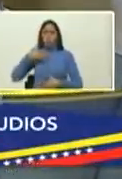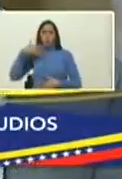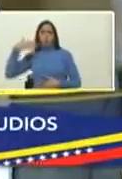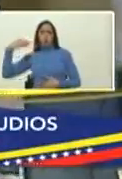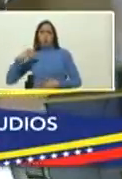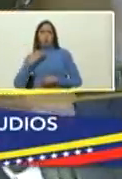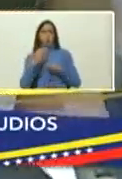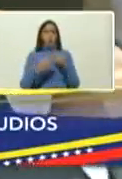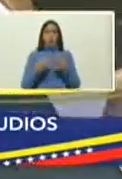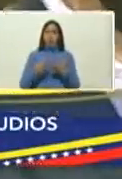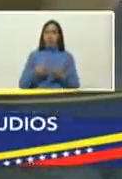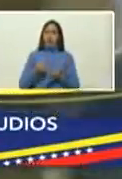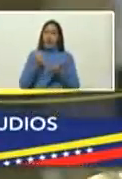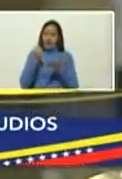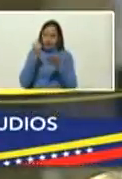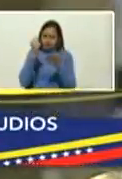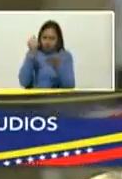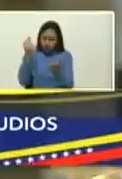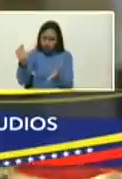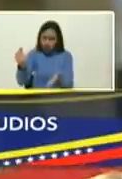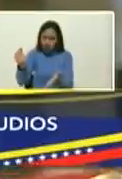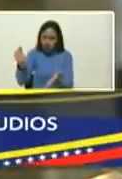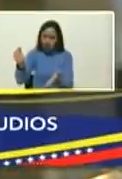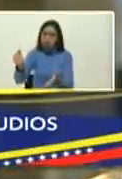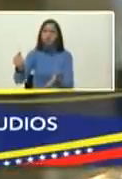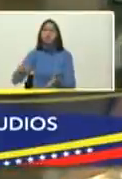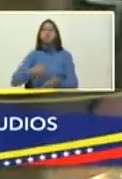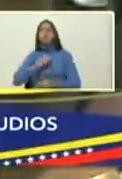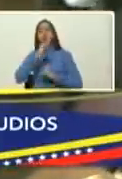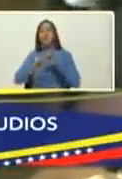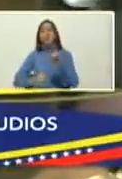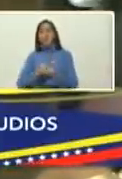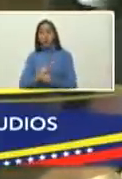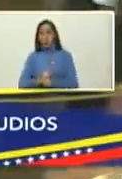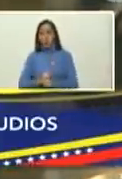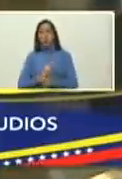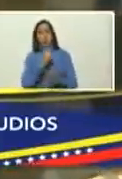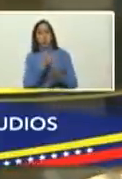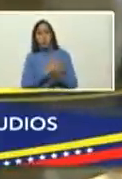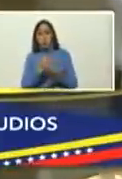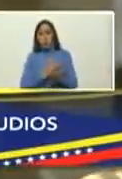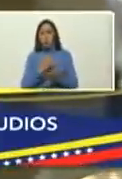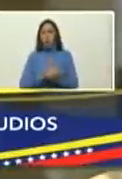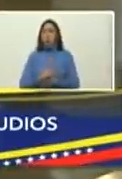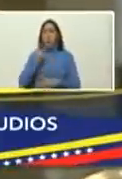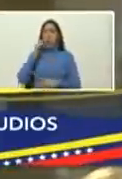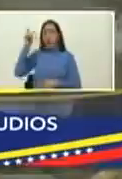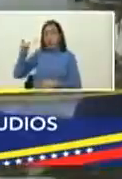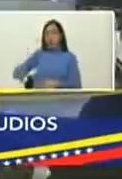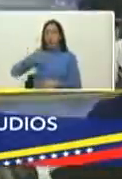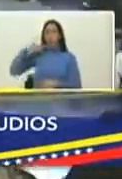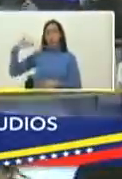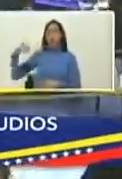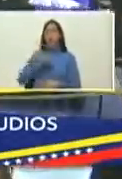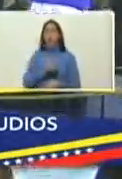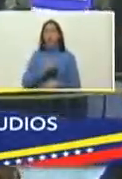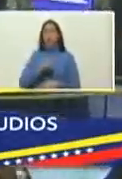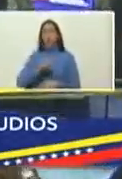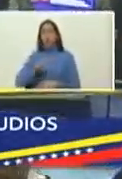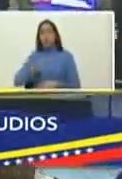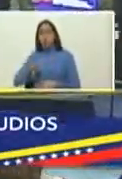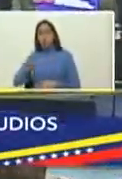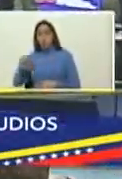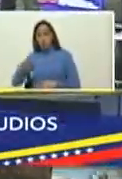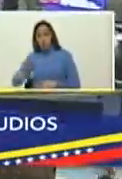de otorgar de conceder el premio internacional de novela Rómulo Gallegos a Perla Suez el premio